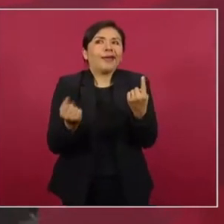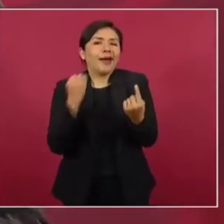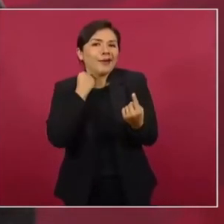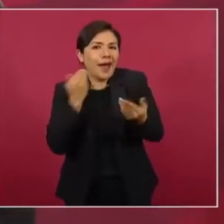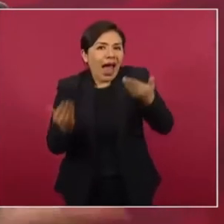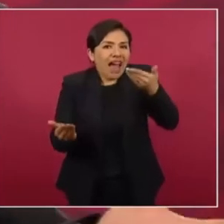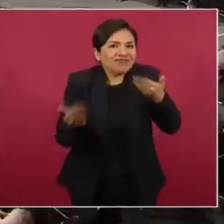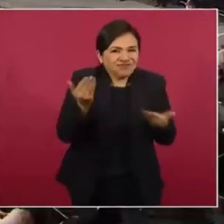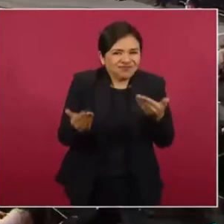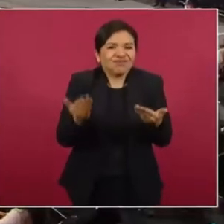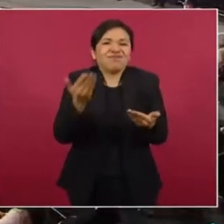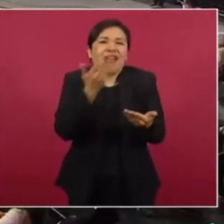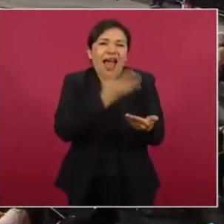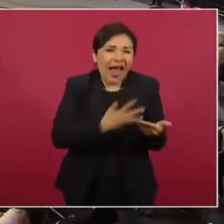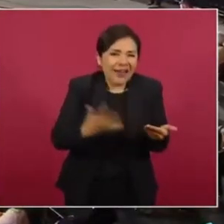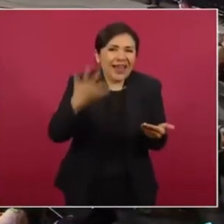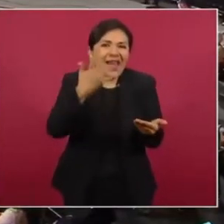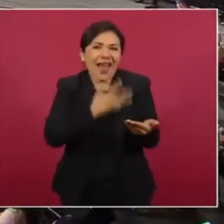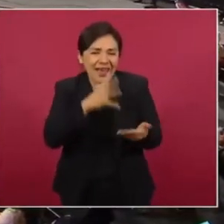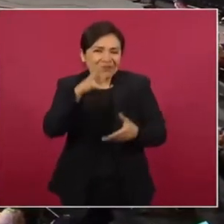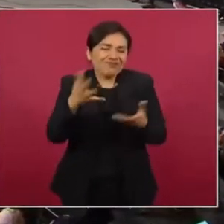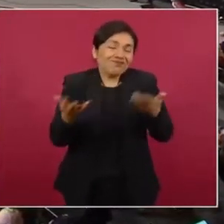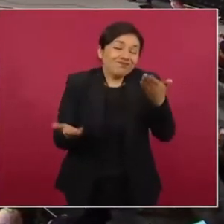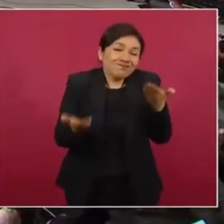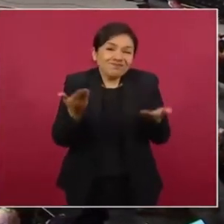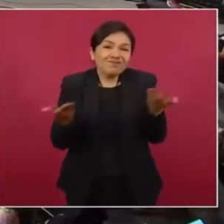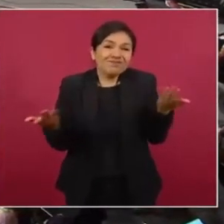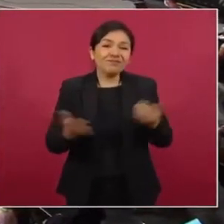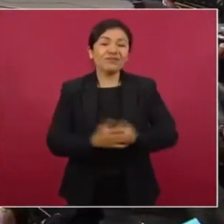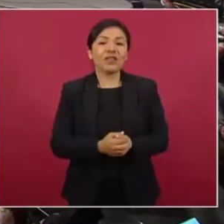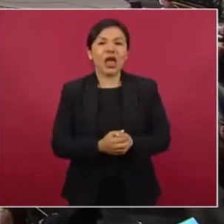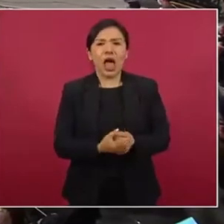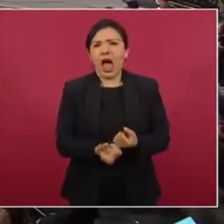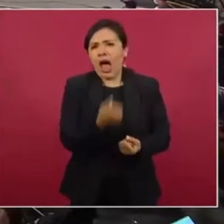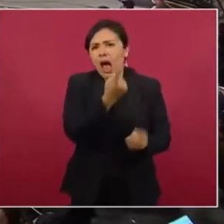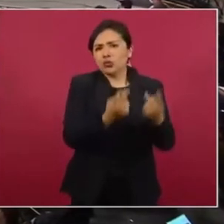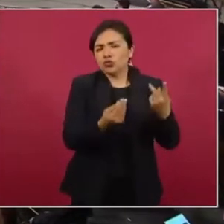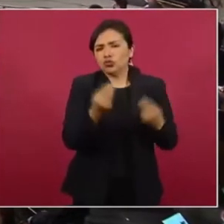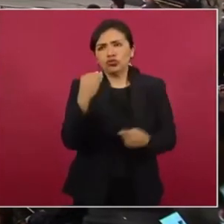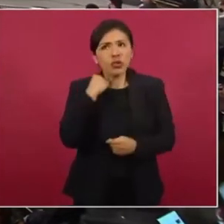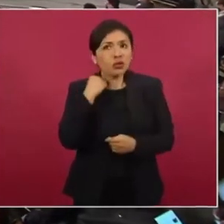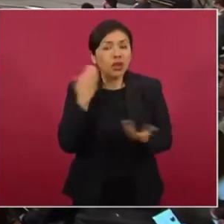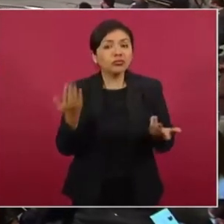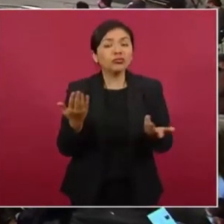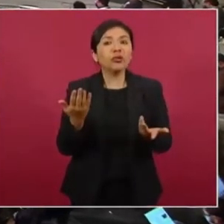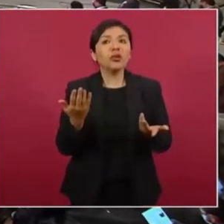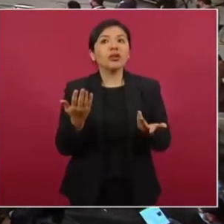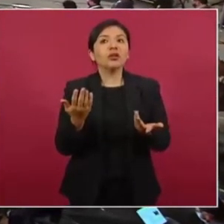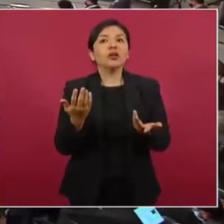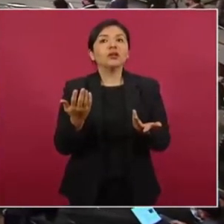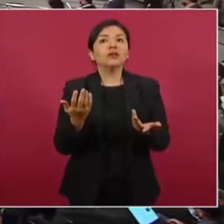hay abogados que son